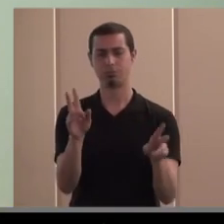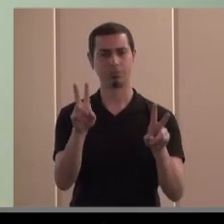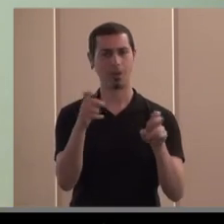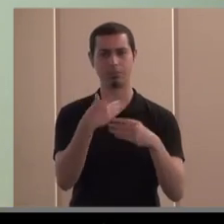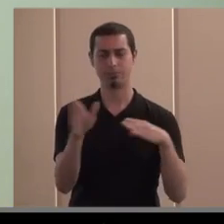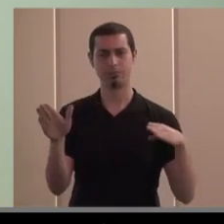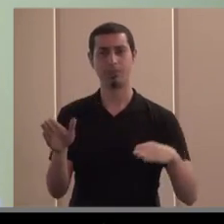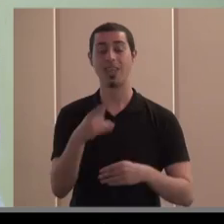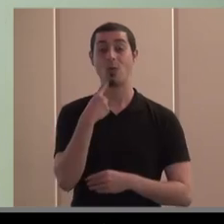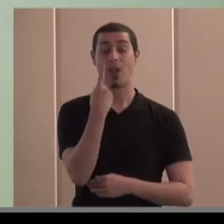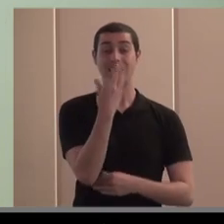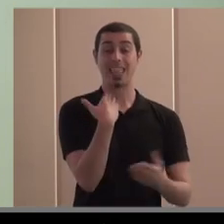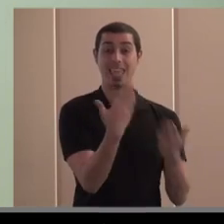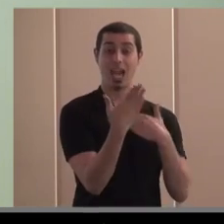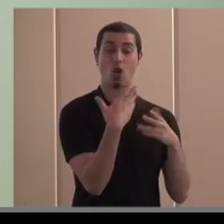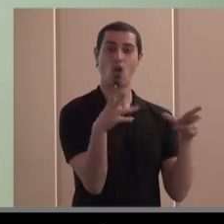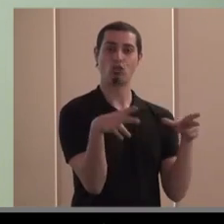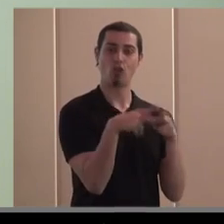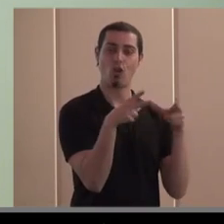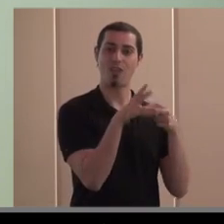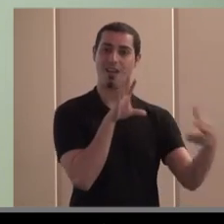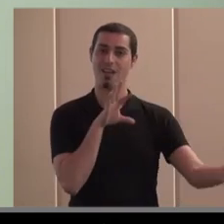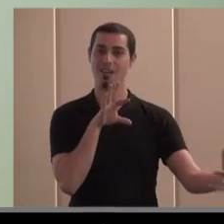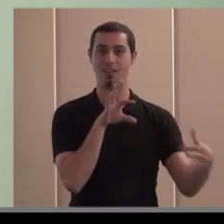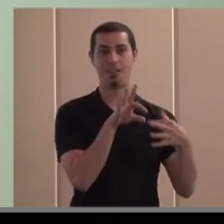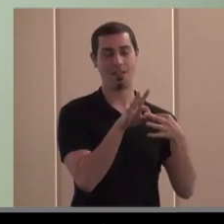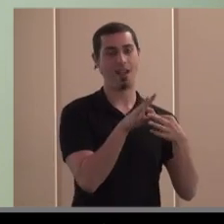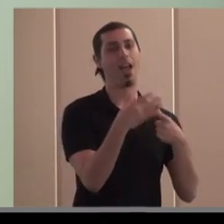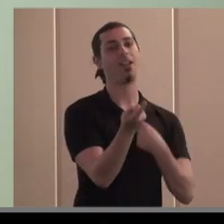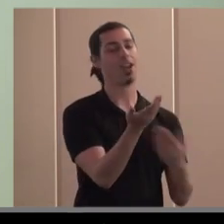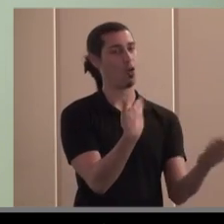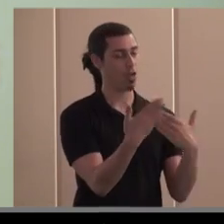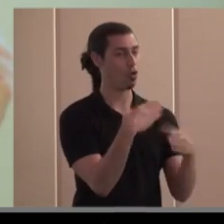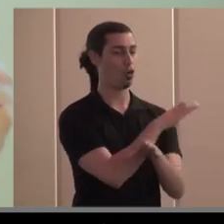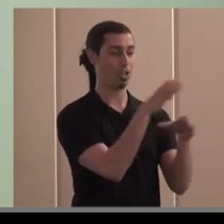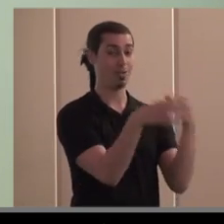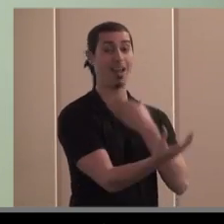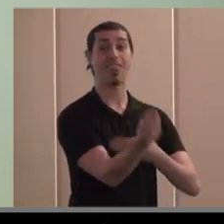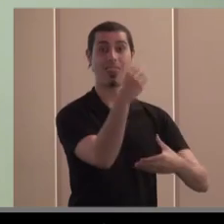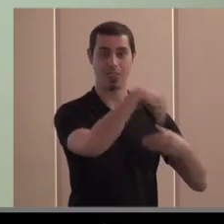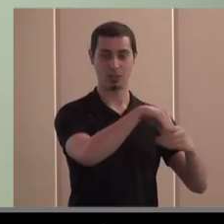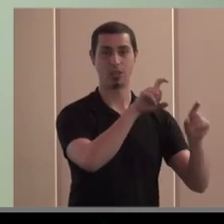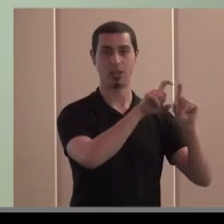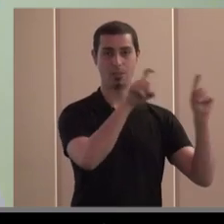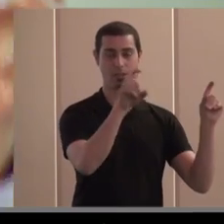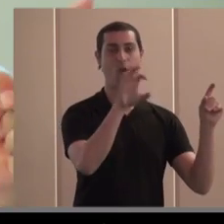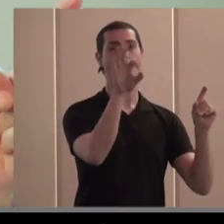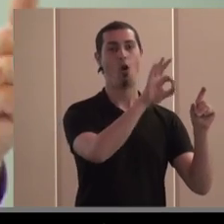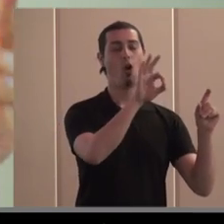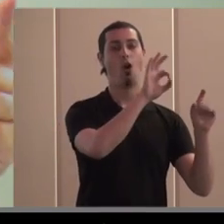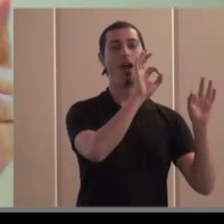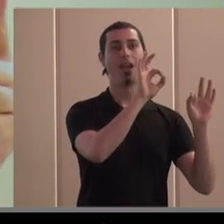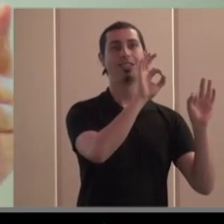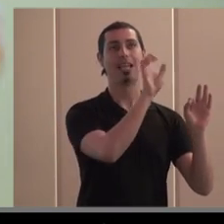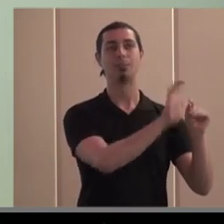decir una cosa es el diálogo social relativo a la negociación colectiva en una empresa o a nivel macro